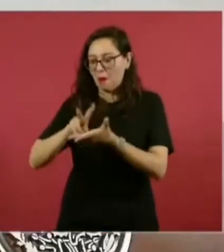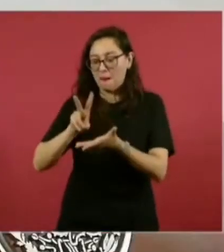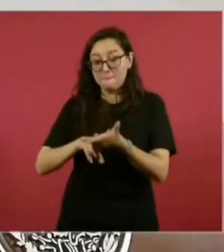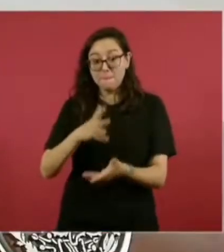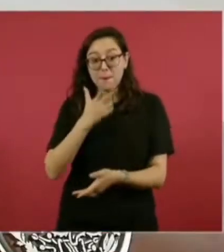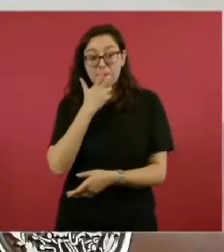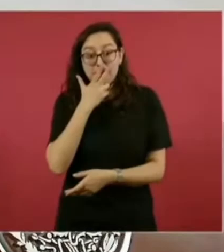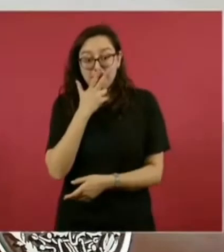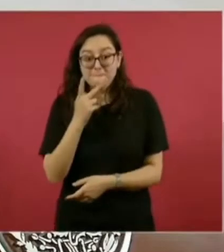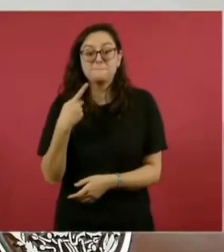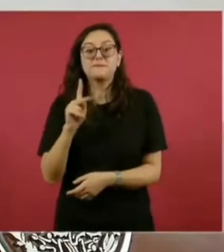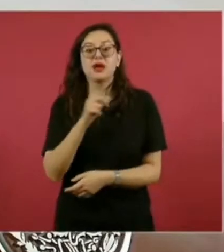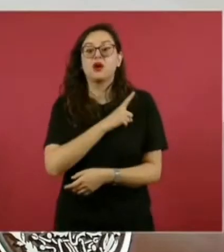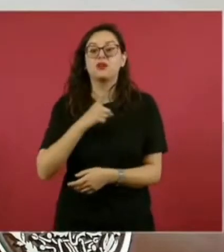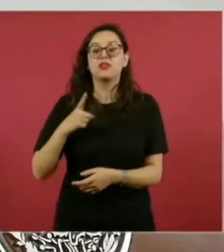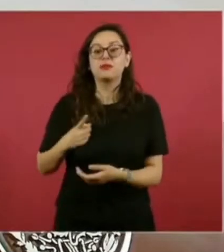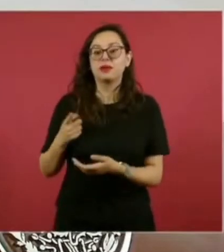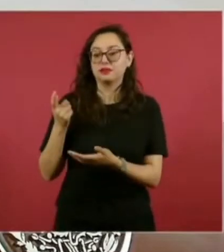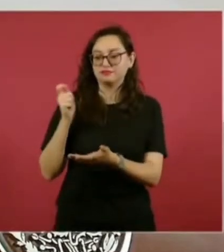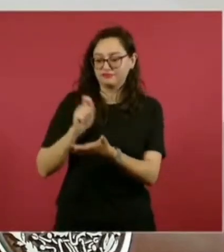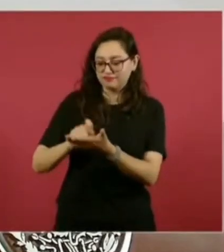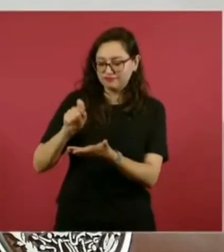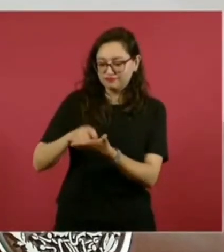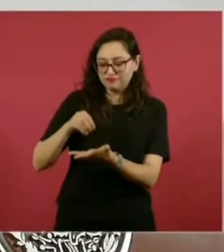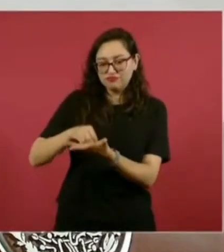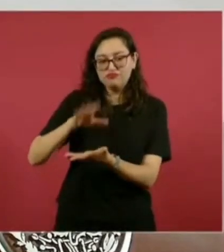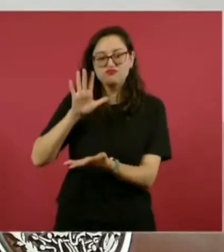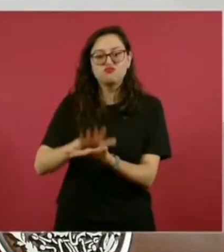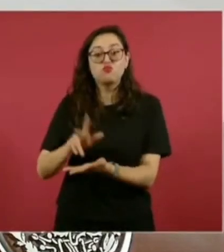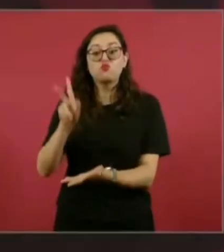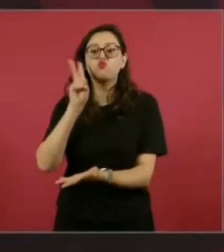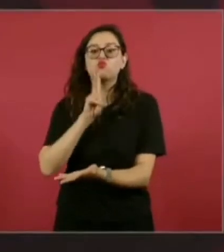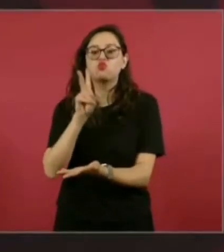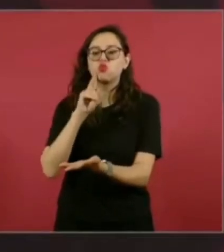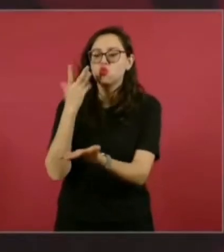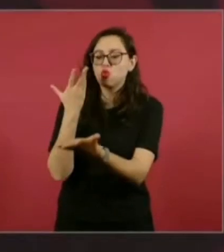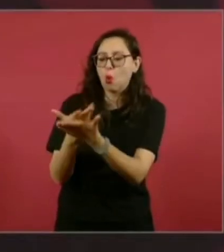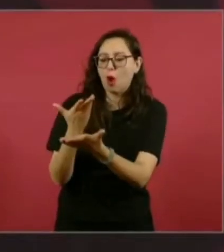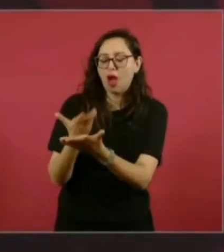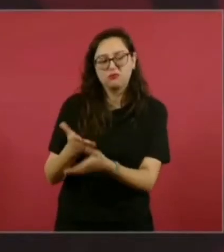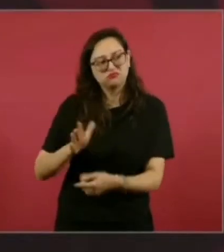probarlo científicamente,